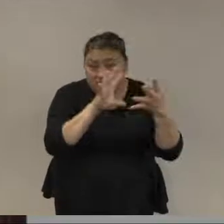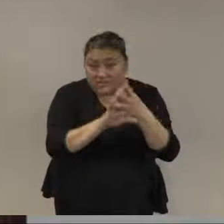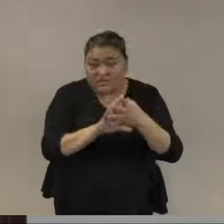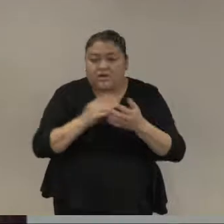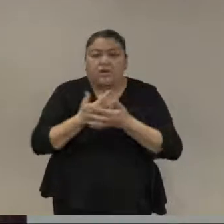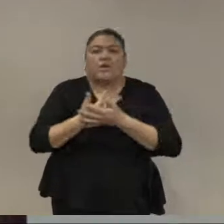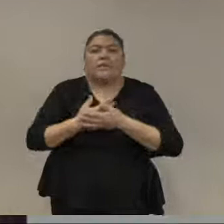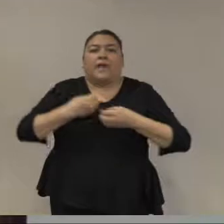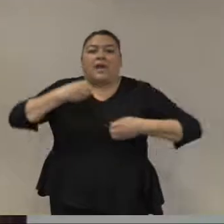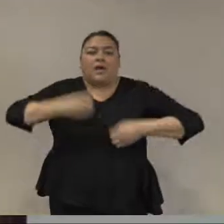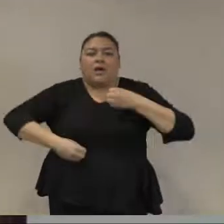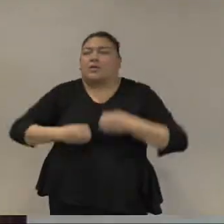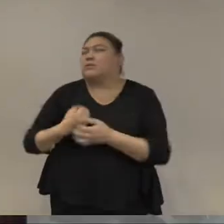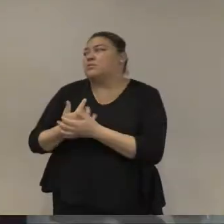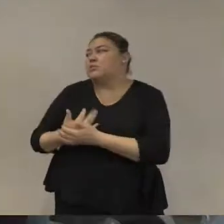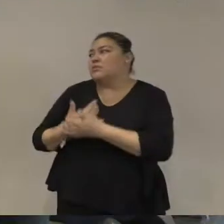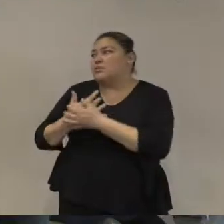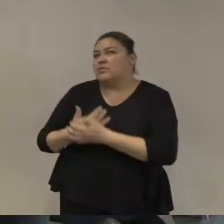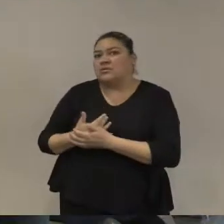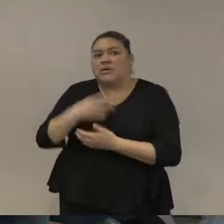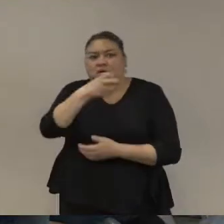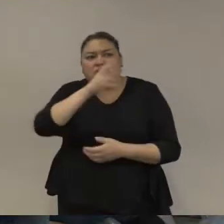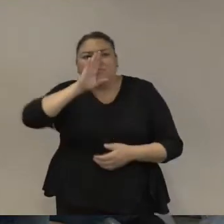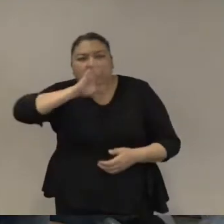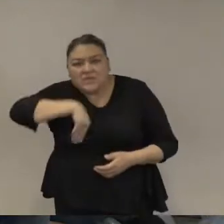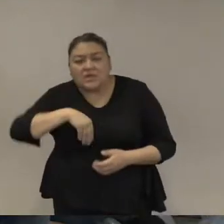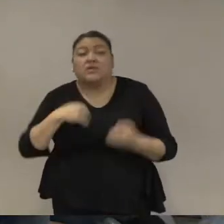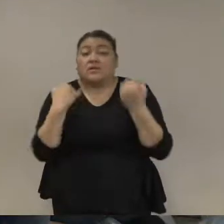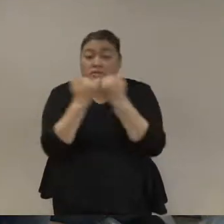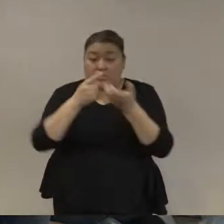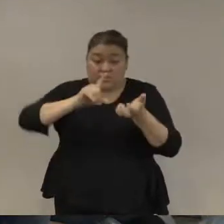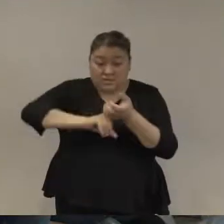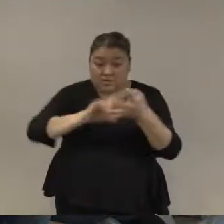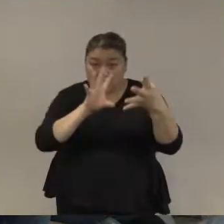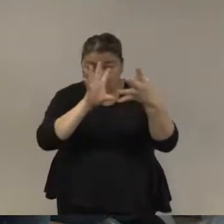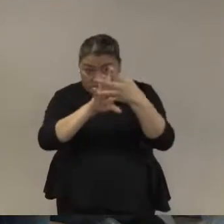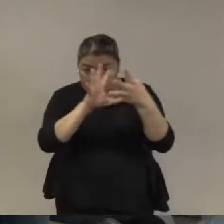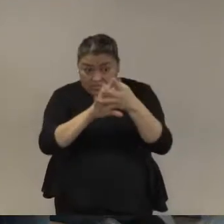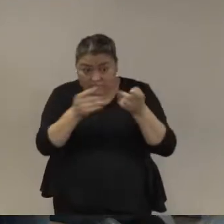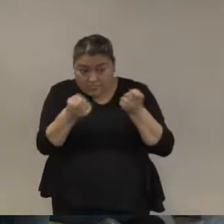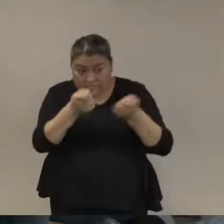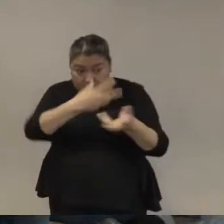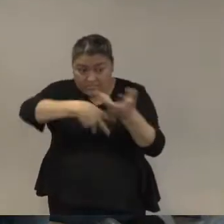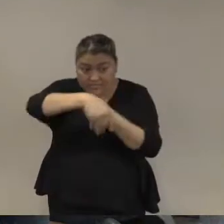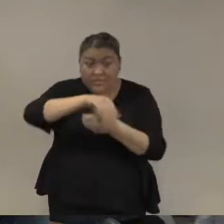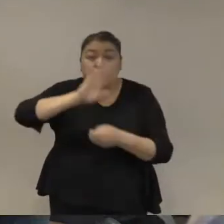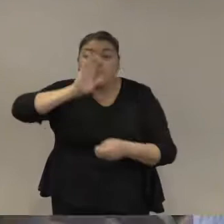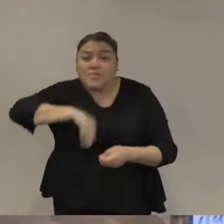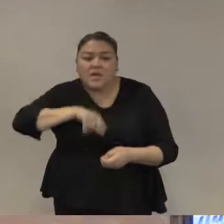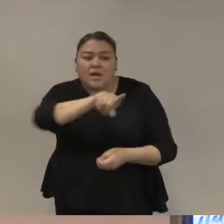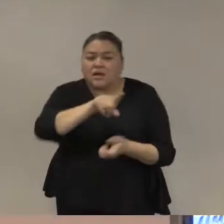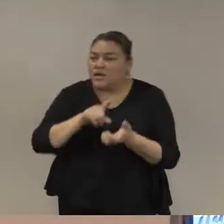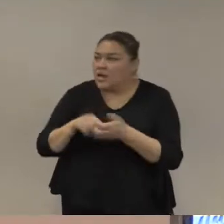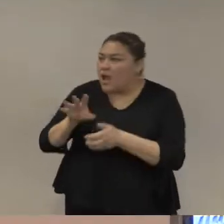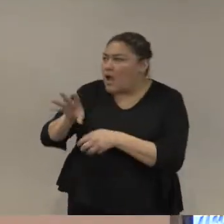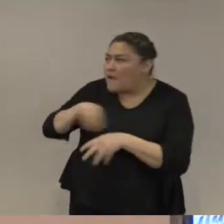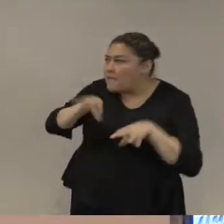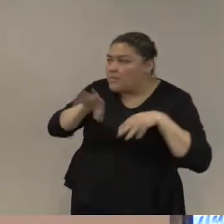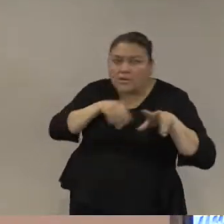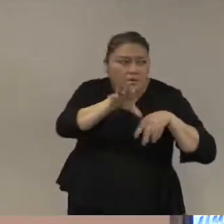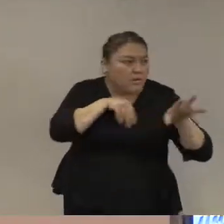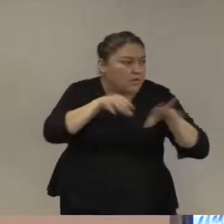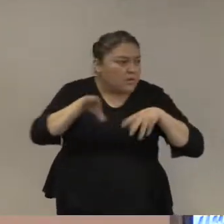también es frustrante saber que unas presiones mal manejadas se han convertido en verdaderas universidades del crimen